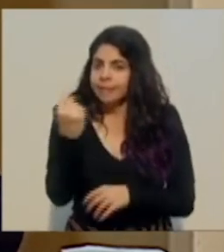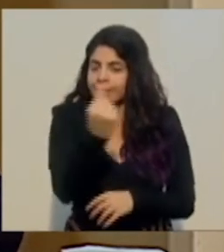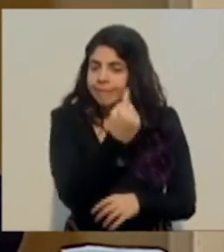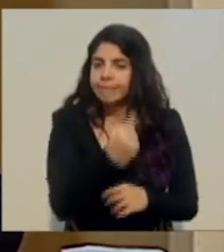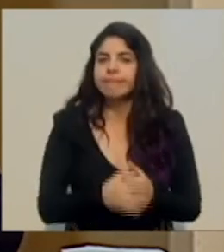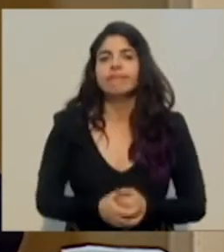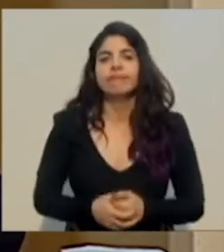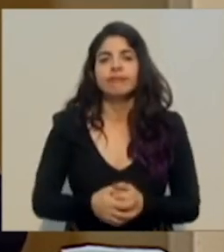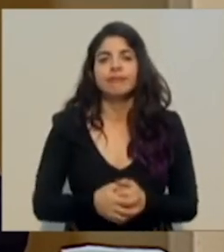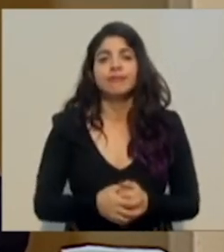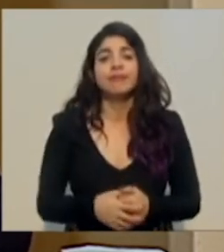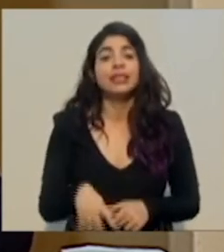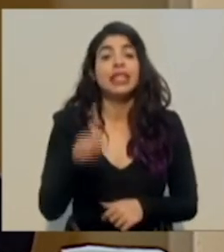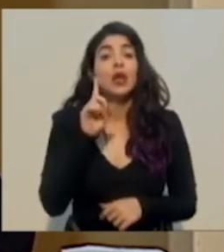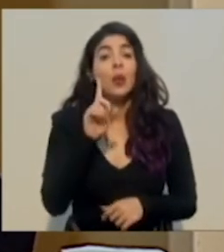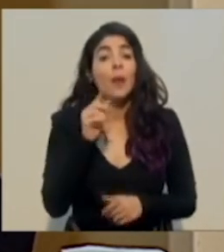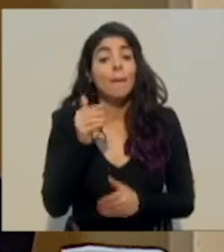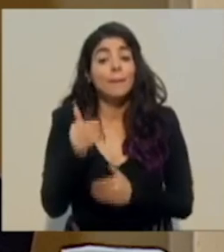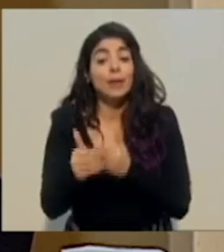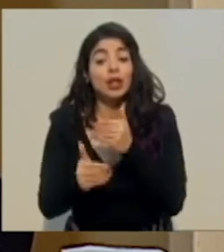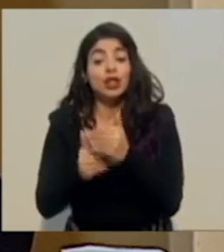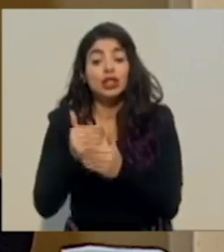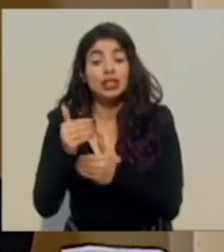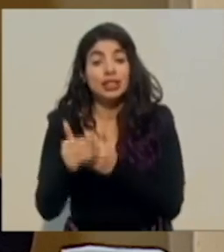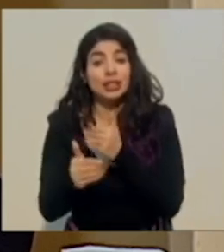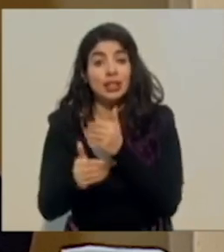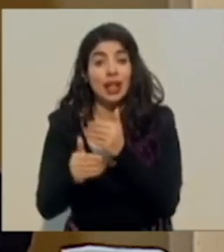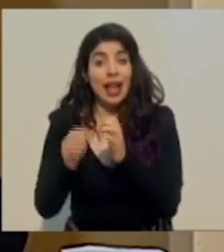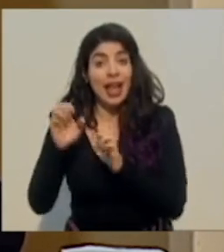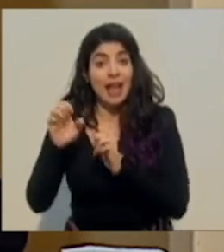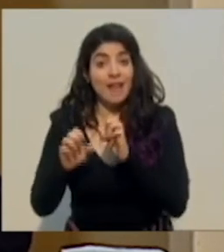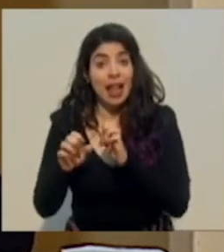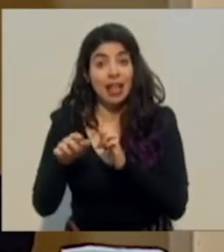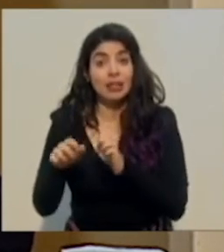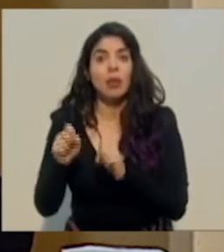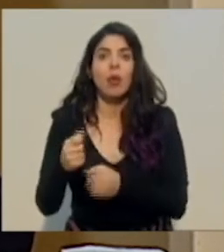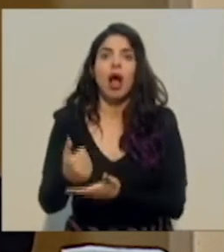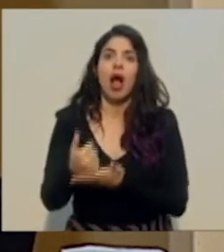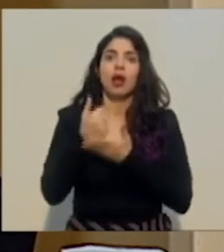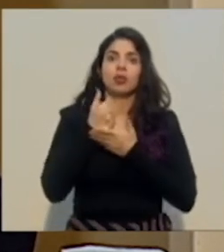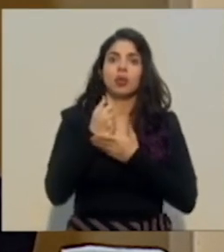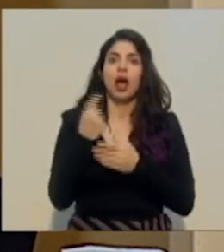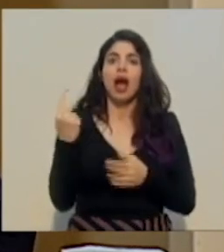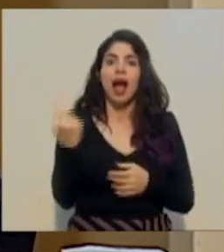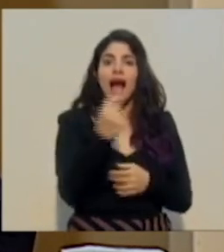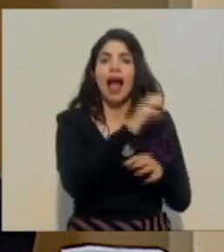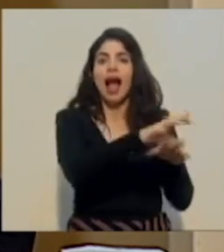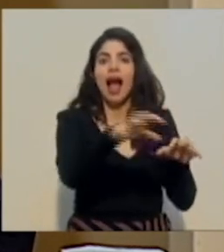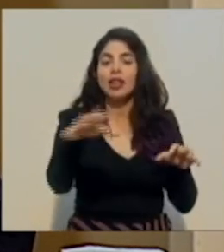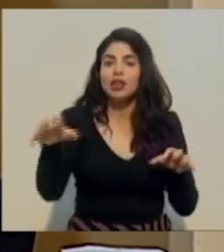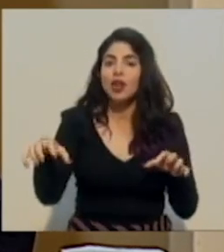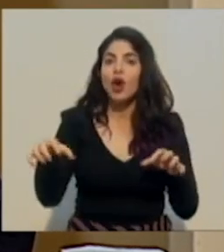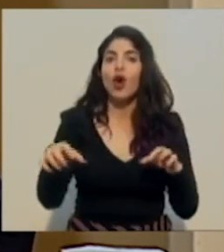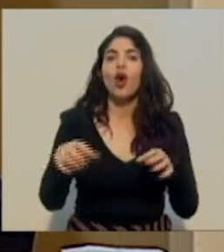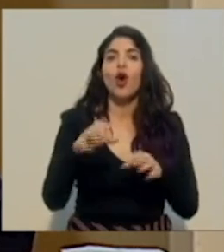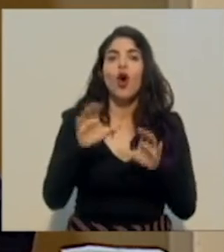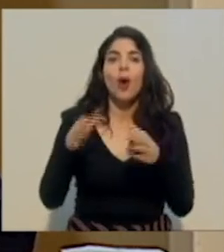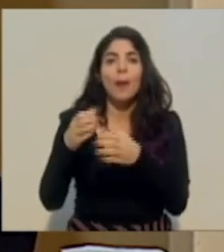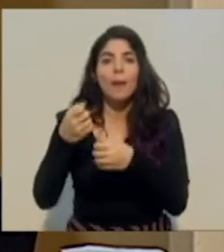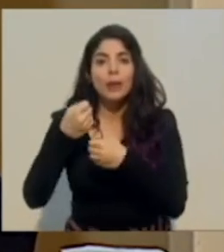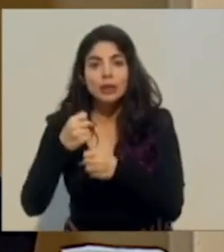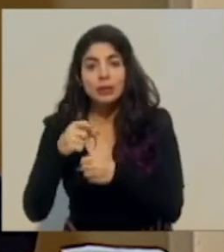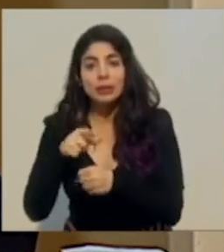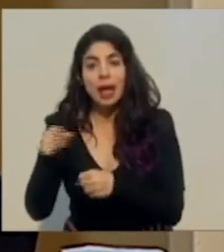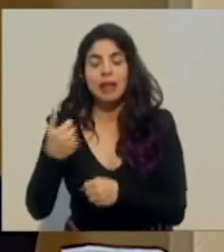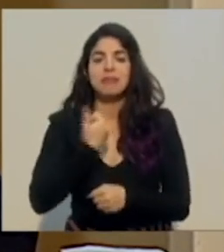evaluación que nos permita, a nivel de cada cantón, a nivel de cada Comité Municipal de Emergencia, evaluarnos cómo vamos caminando en el